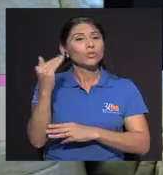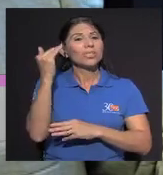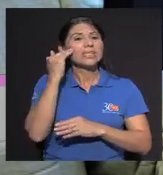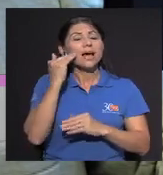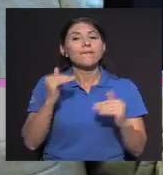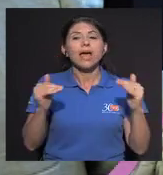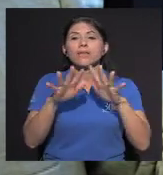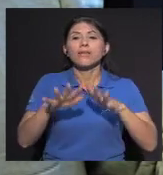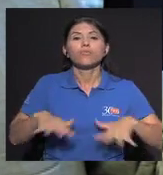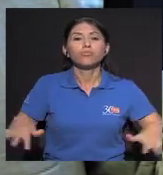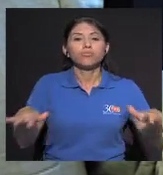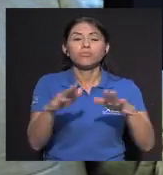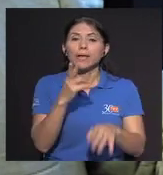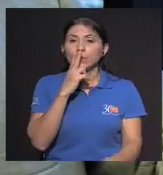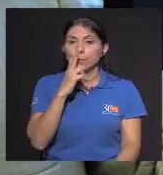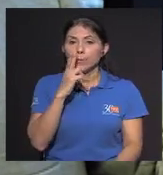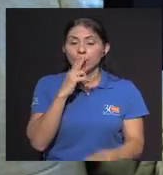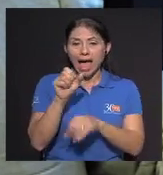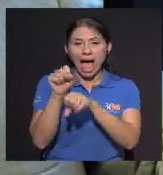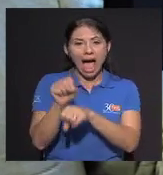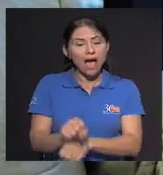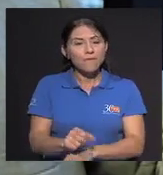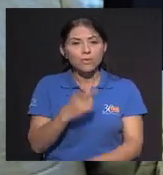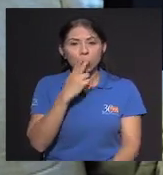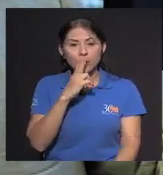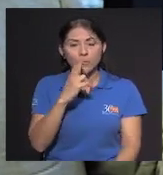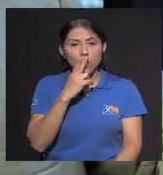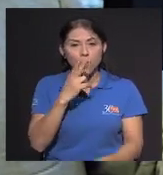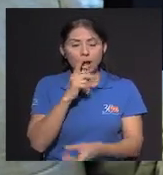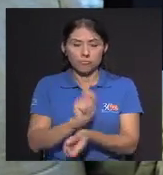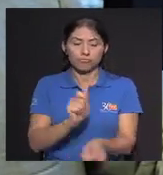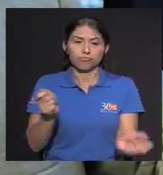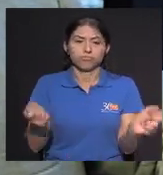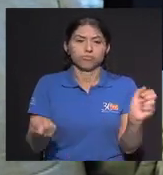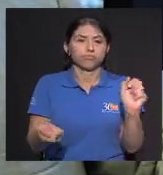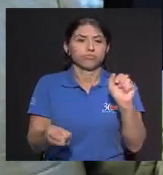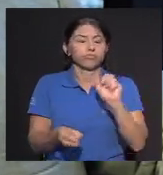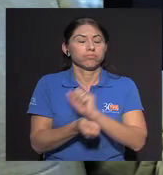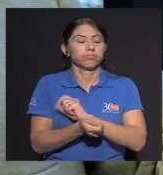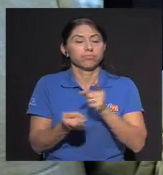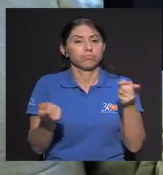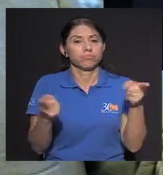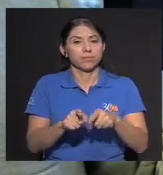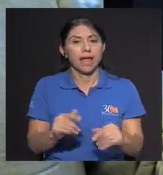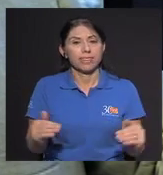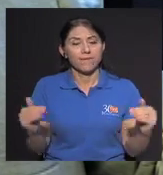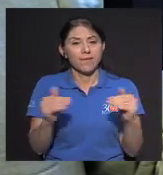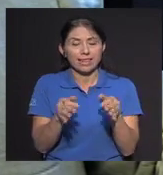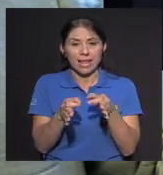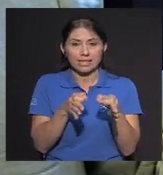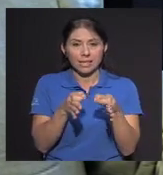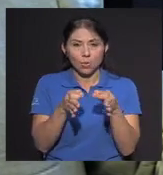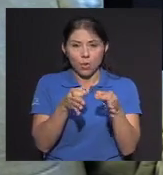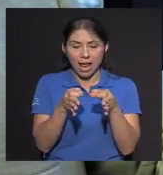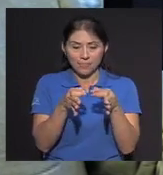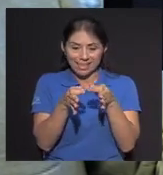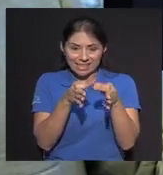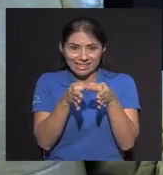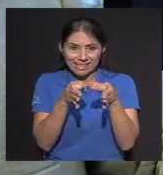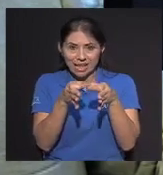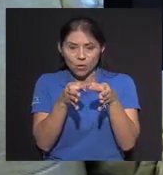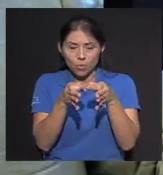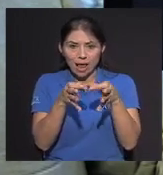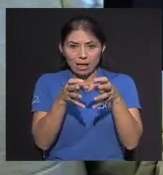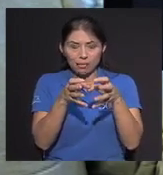tabaco El hábito de fumar produce alteraciones a nivel de la célula